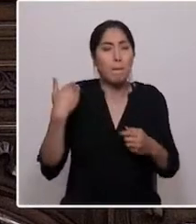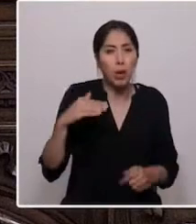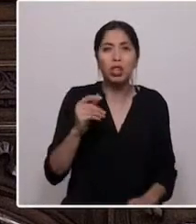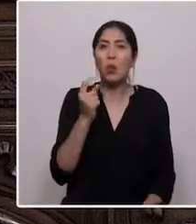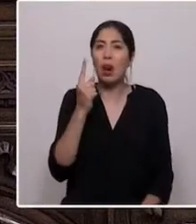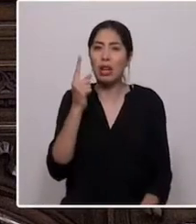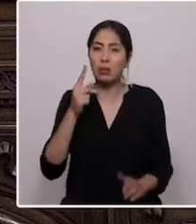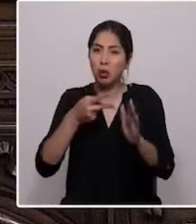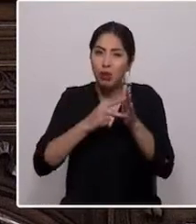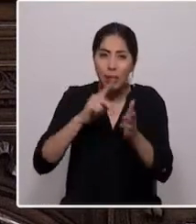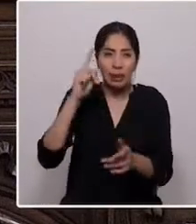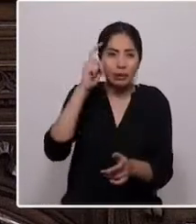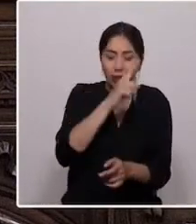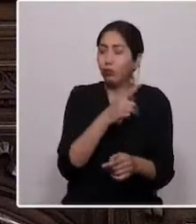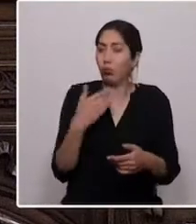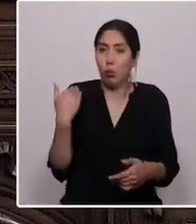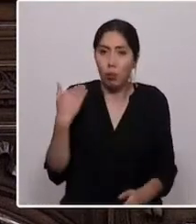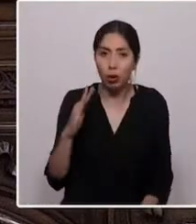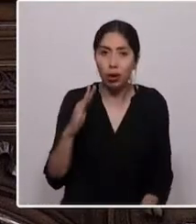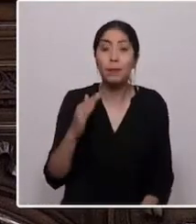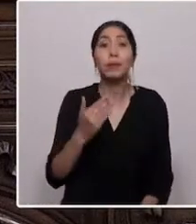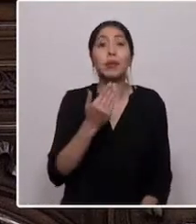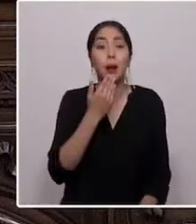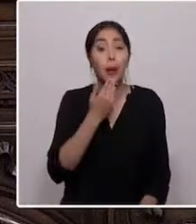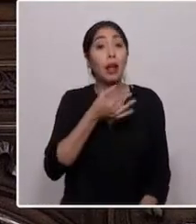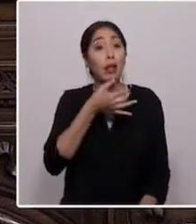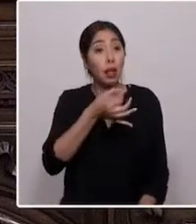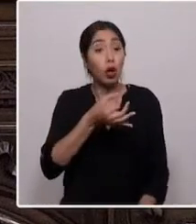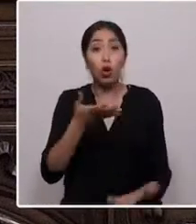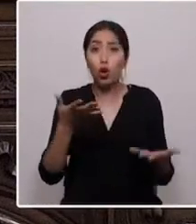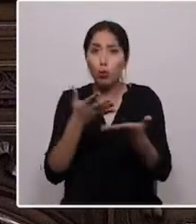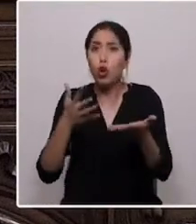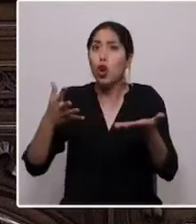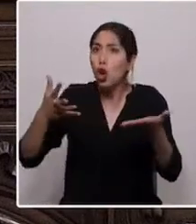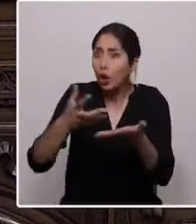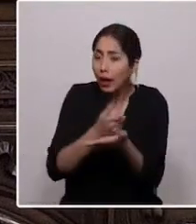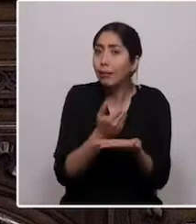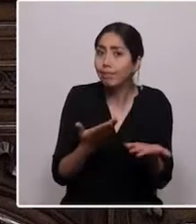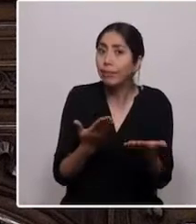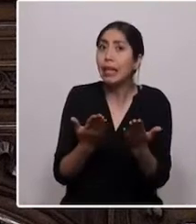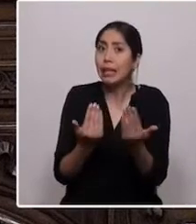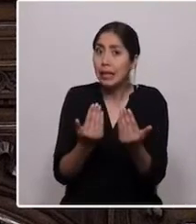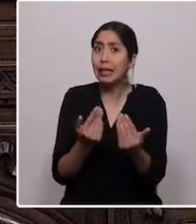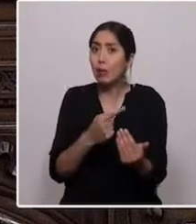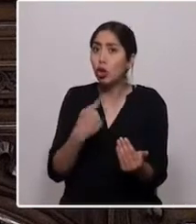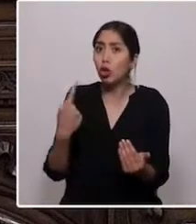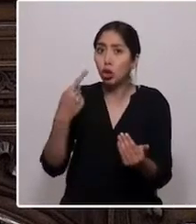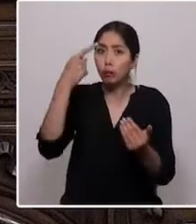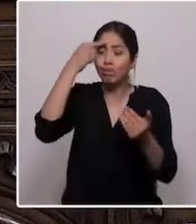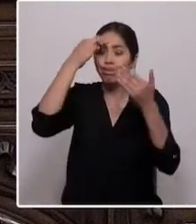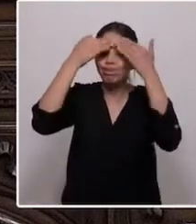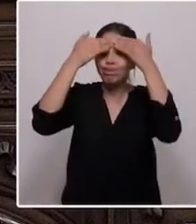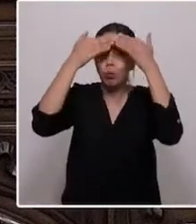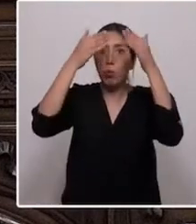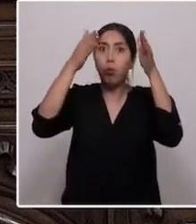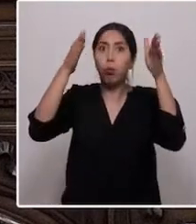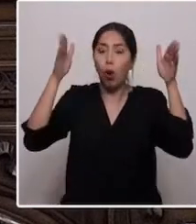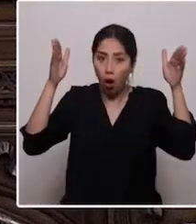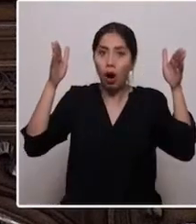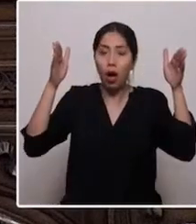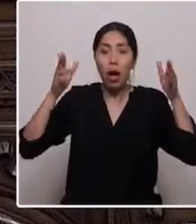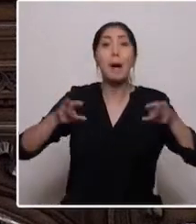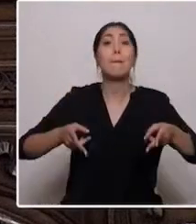genera. También les digo que para lograrlo, creo necesario ampliar nuestras perspectivas, salir de las trincheras y